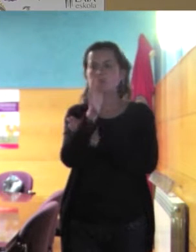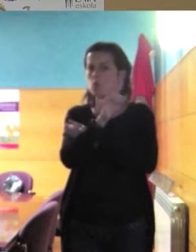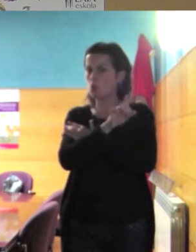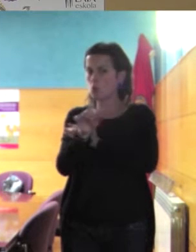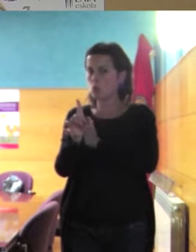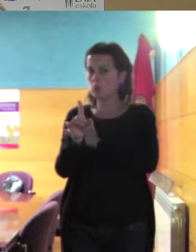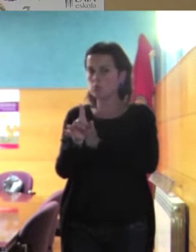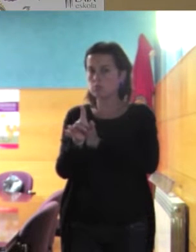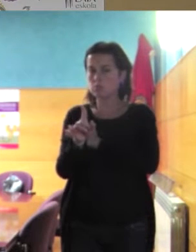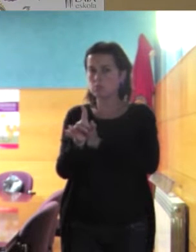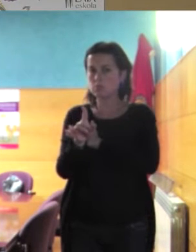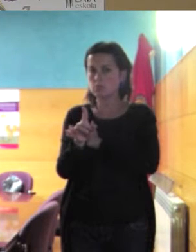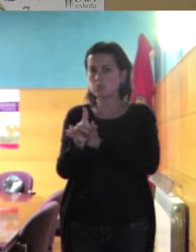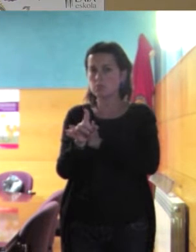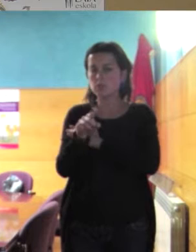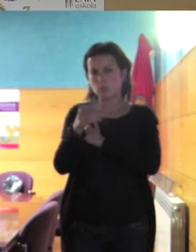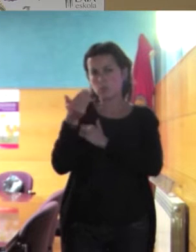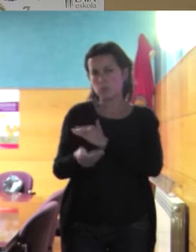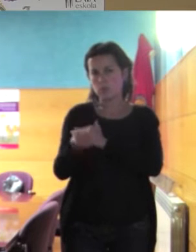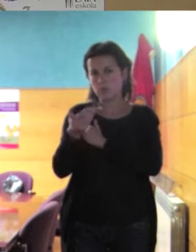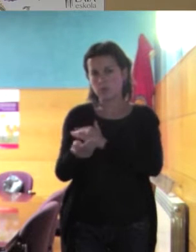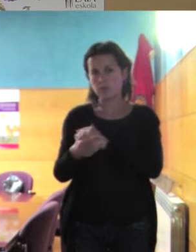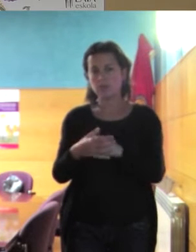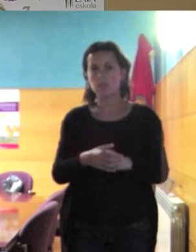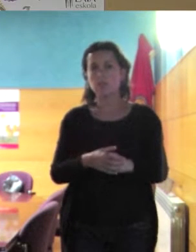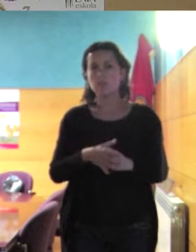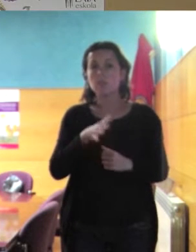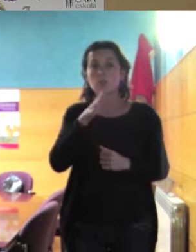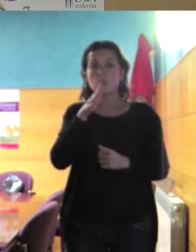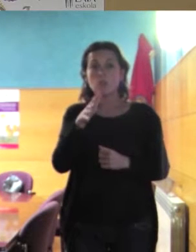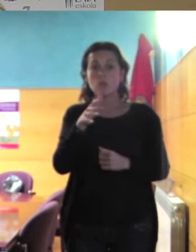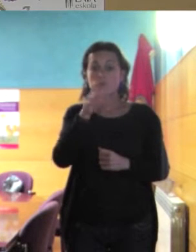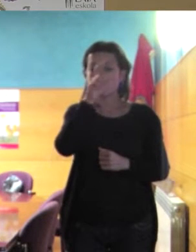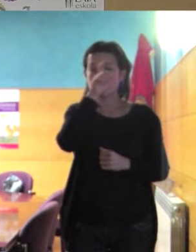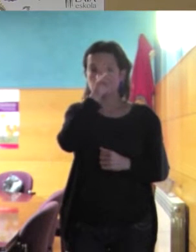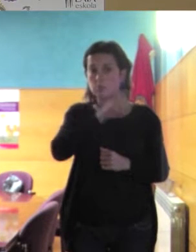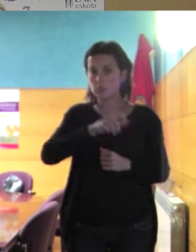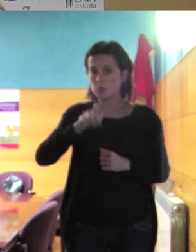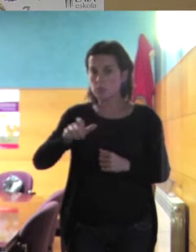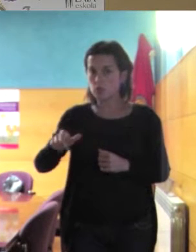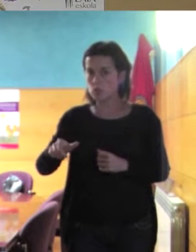parece bien todo. Y esto también es muy importante, porque las personas que tenemos una actitud